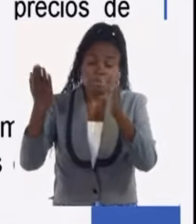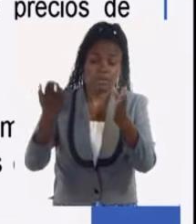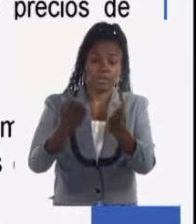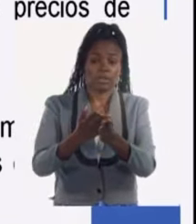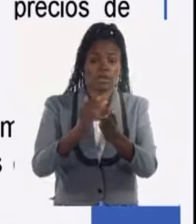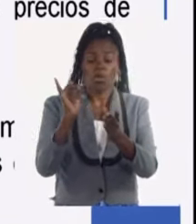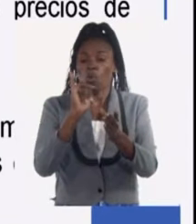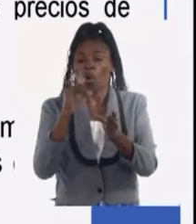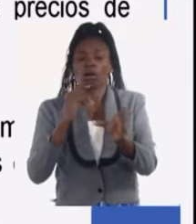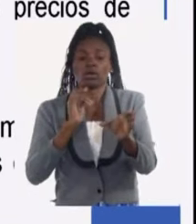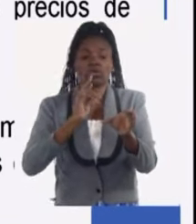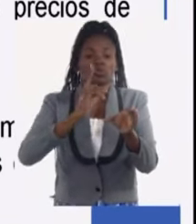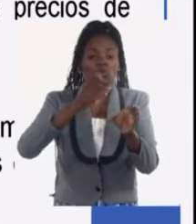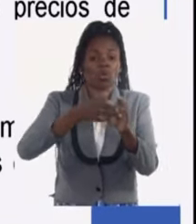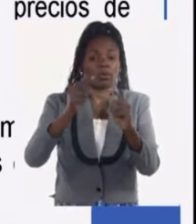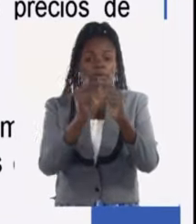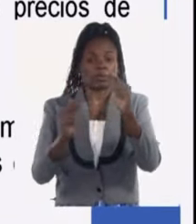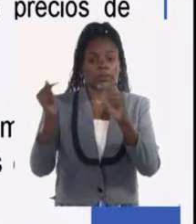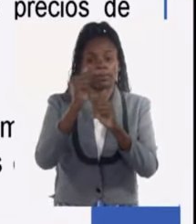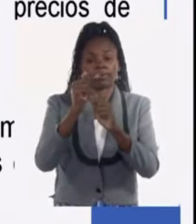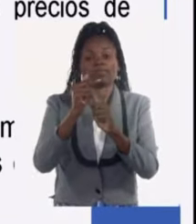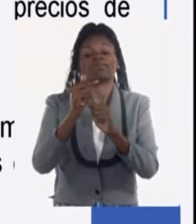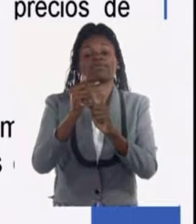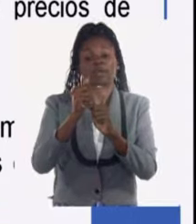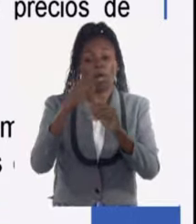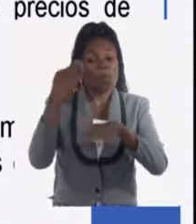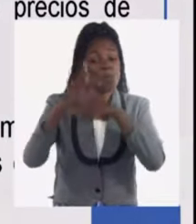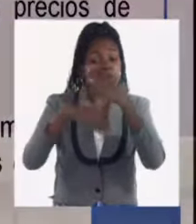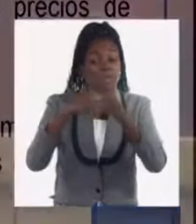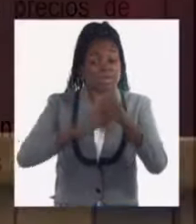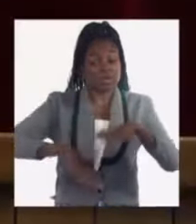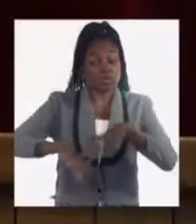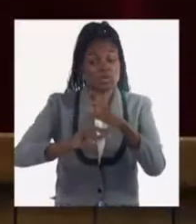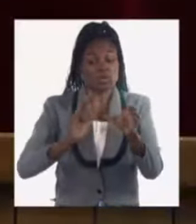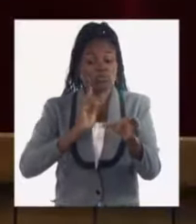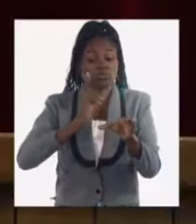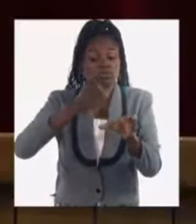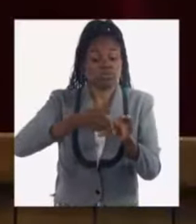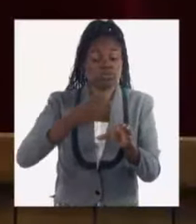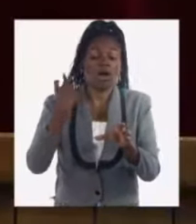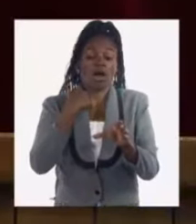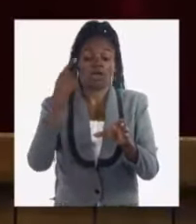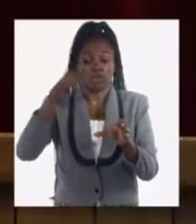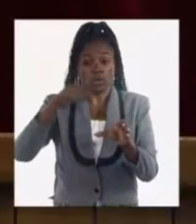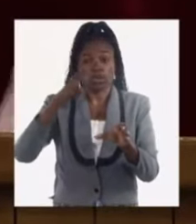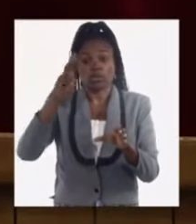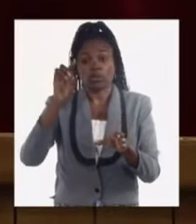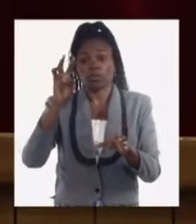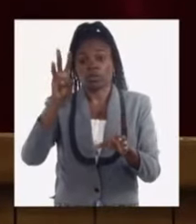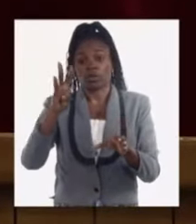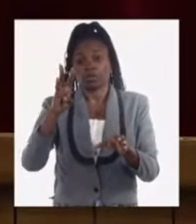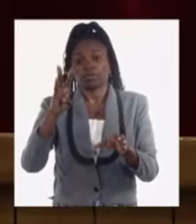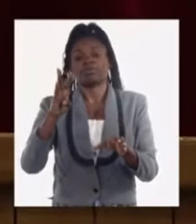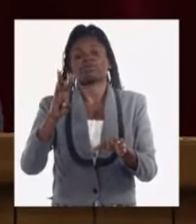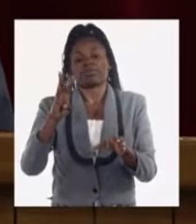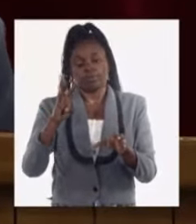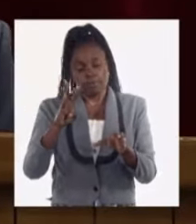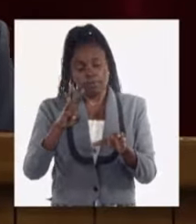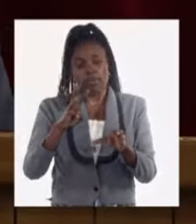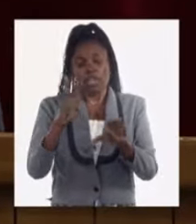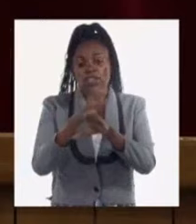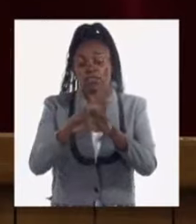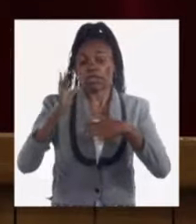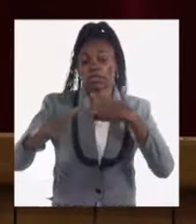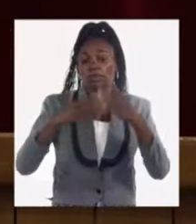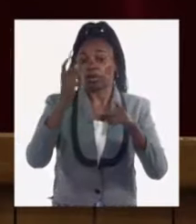de combustible, que ha sido una de las principales tensiones que ha estado enfrentando la economía durante el año 2023 con ralentización de un grupo de actividades